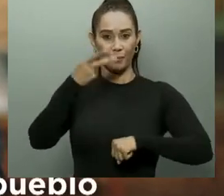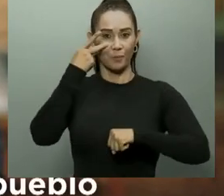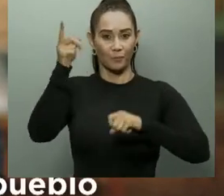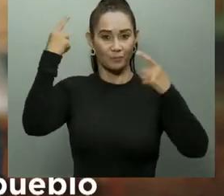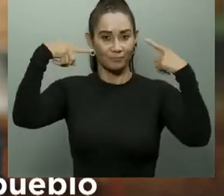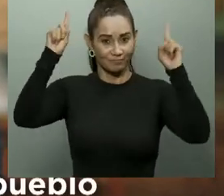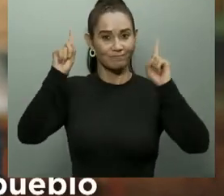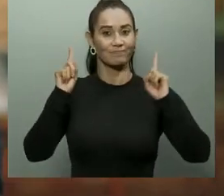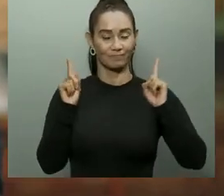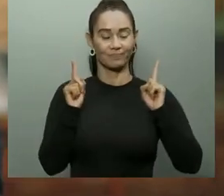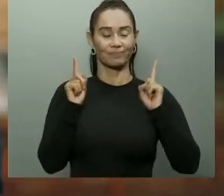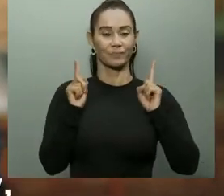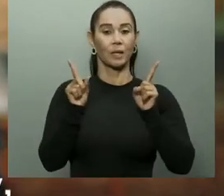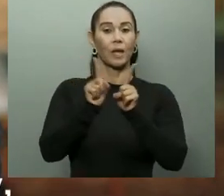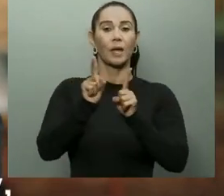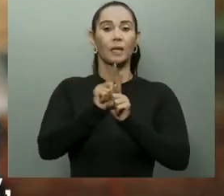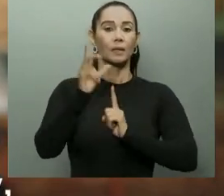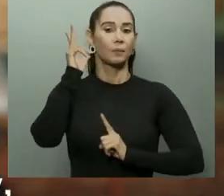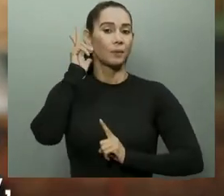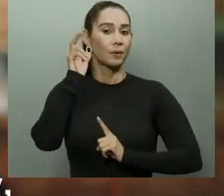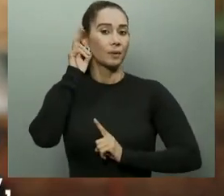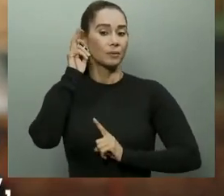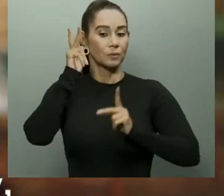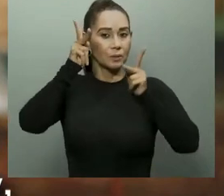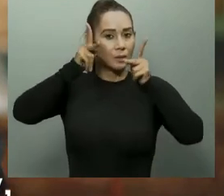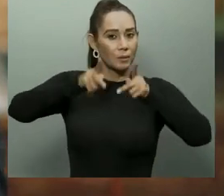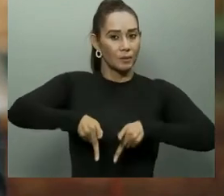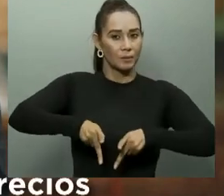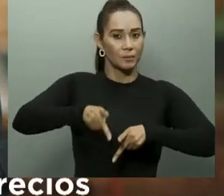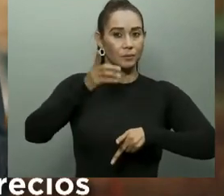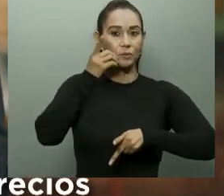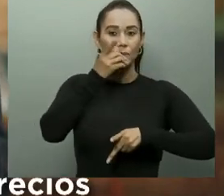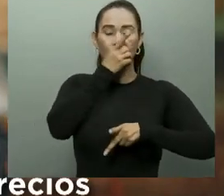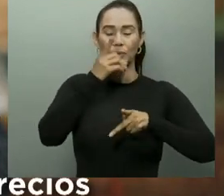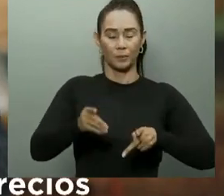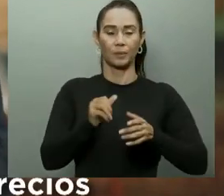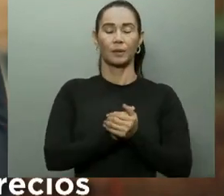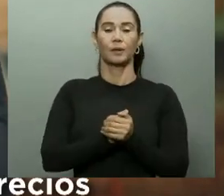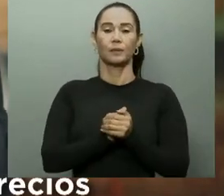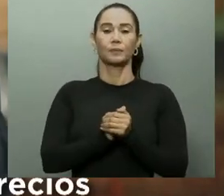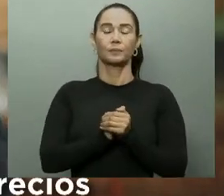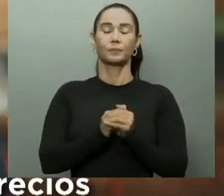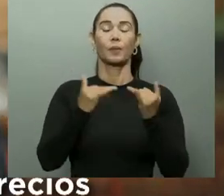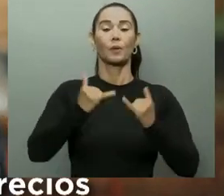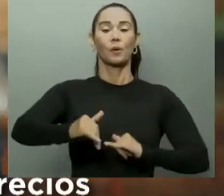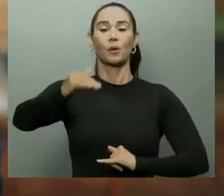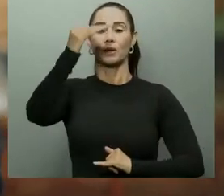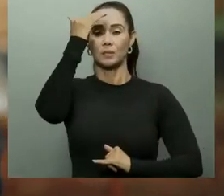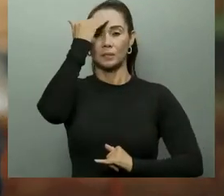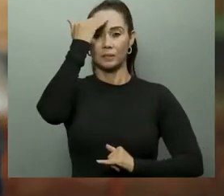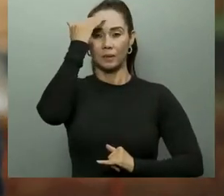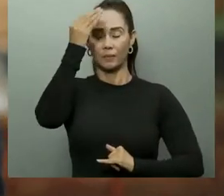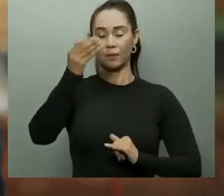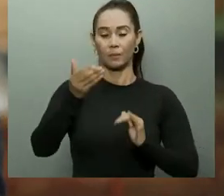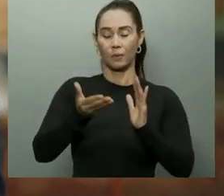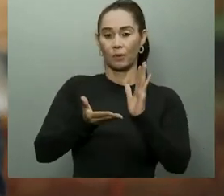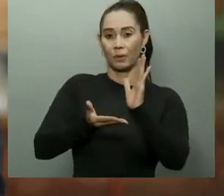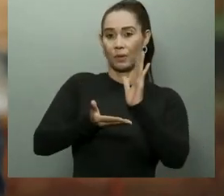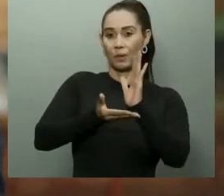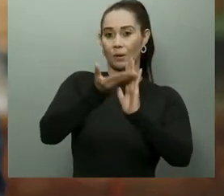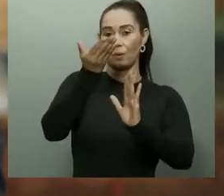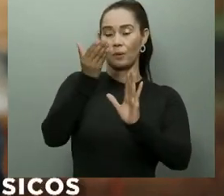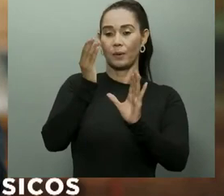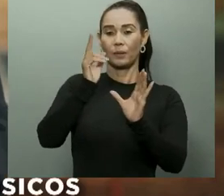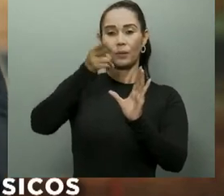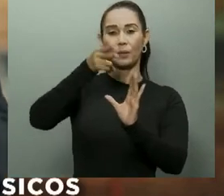escuchamos a nuestro pueblo y somos conscientes de que hoy, con un aumento exponencial de los precios internacionales del